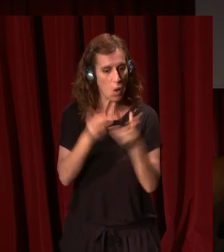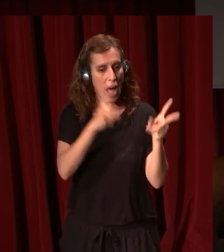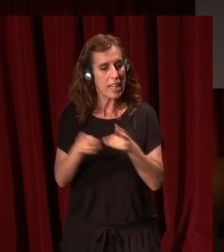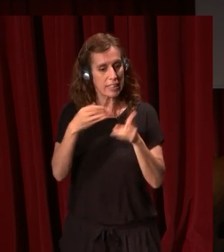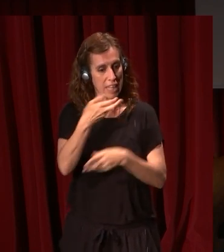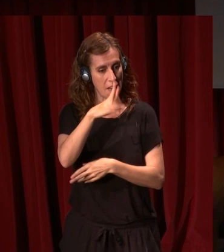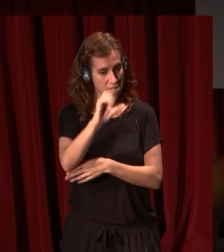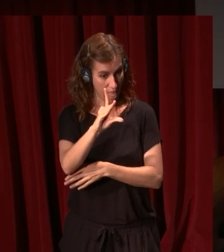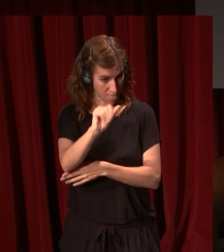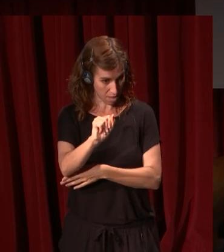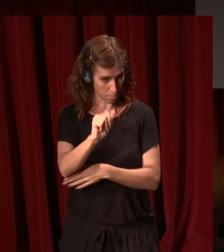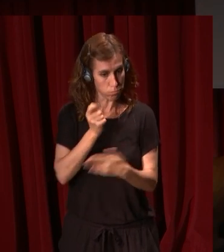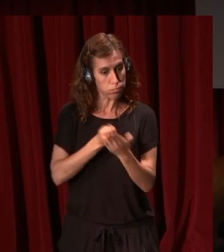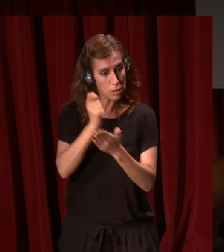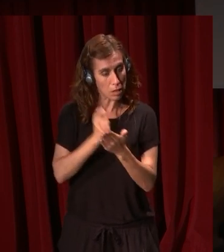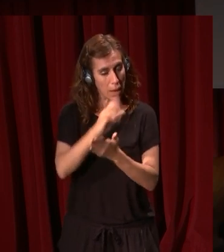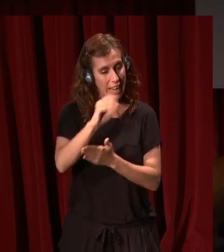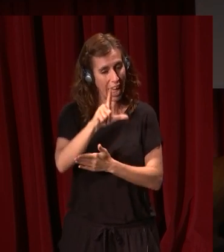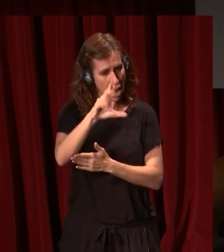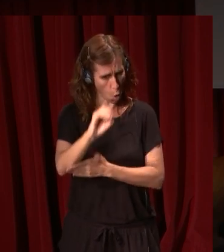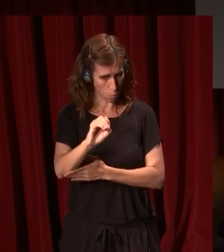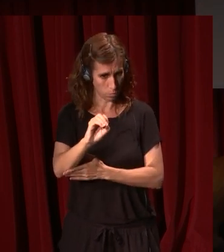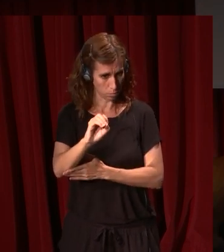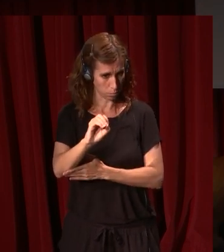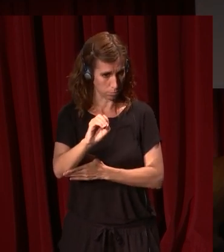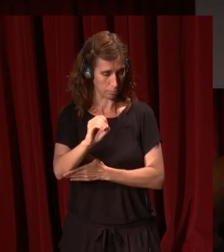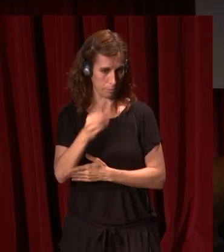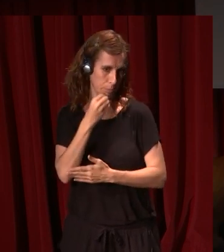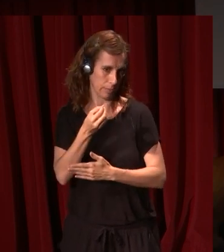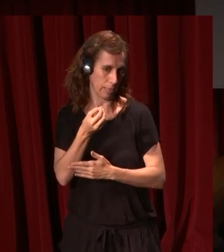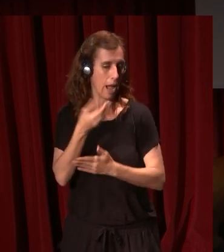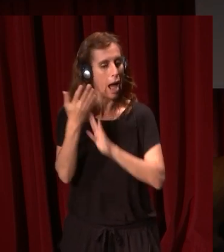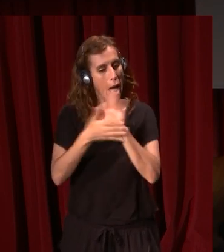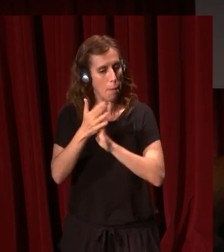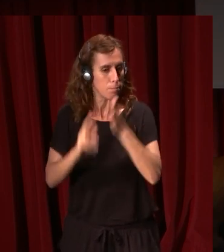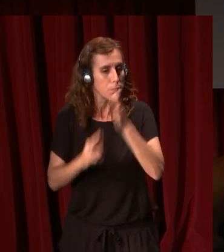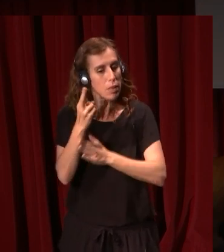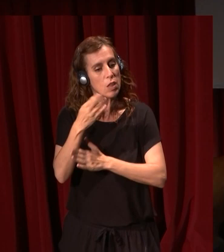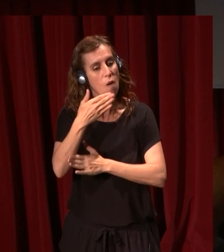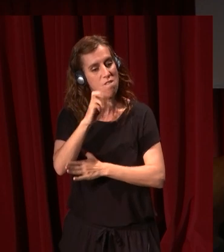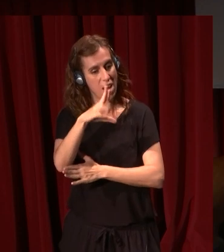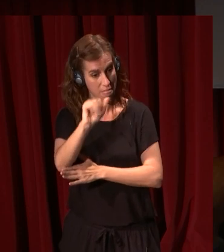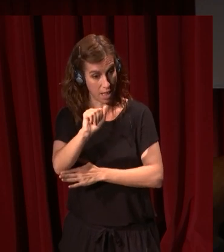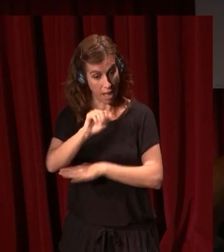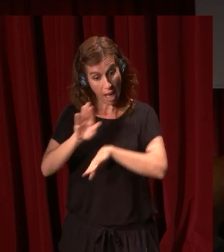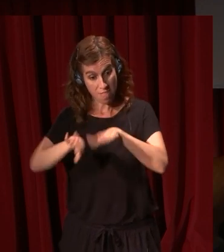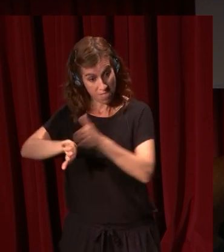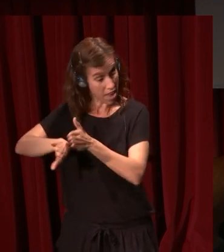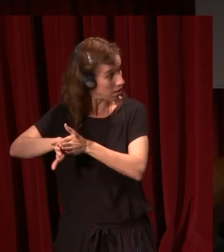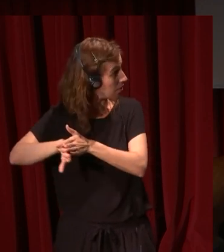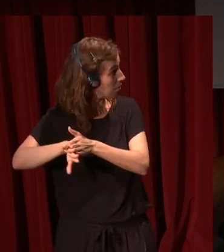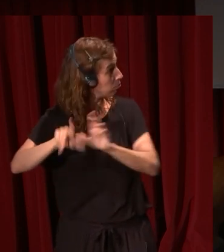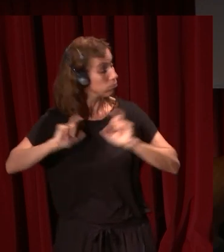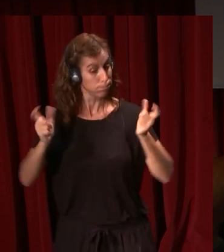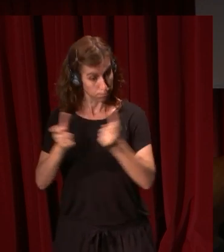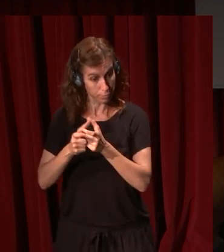graba Jacques Caló, en el que se basa la rendición de Breda de Velázquez. Y a la derecha una reunión de los parlamentarios